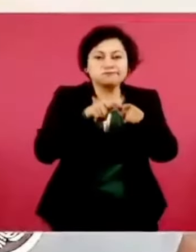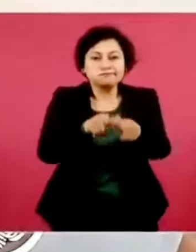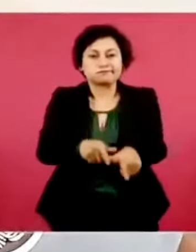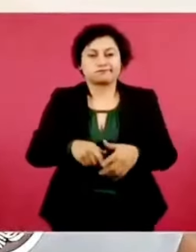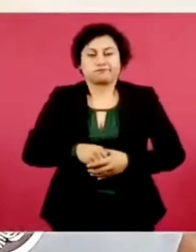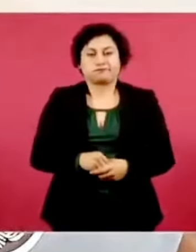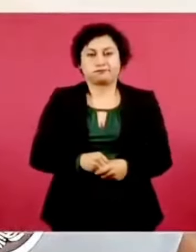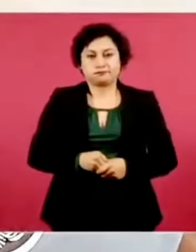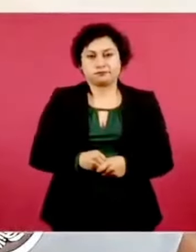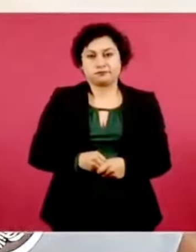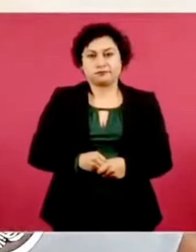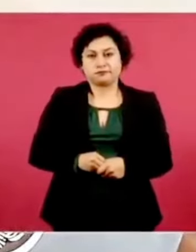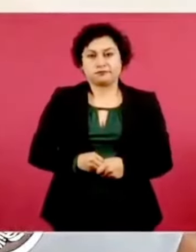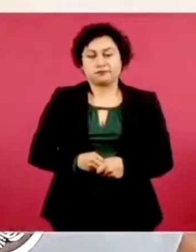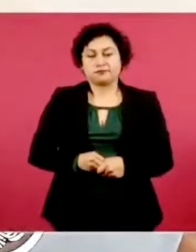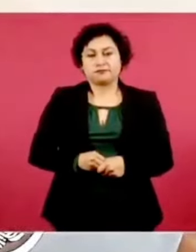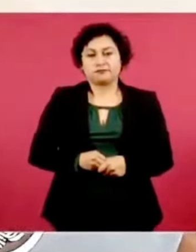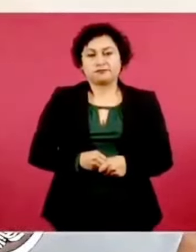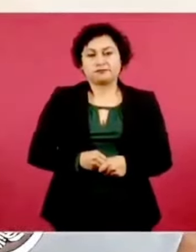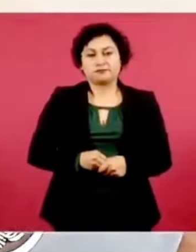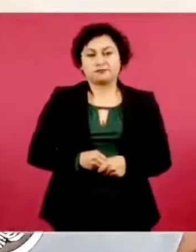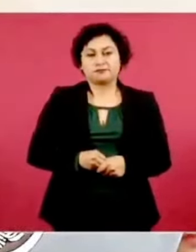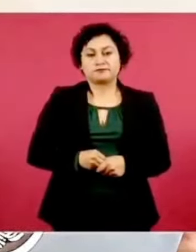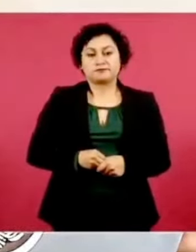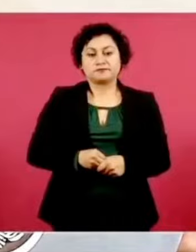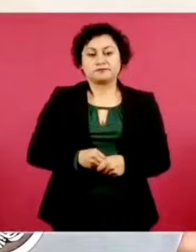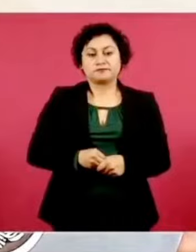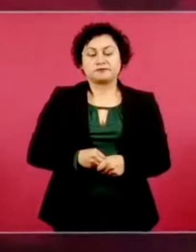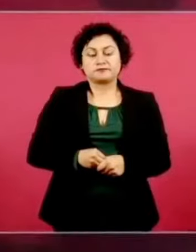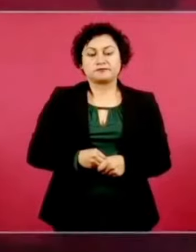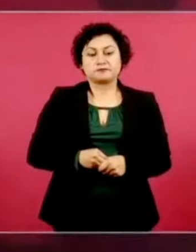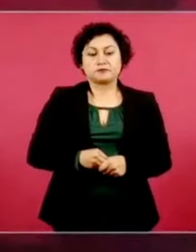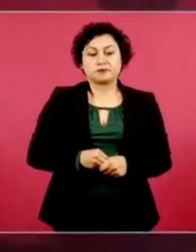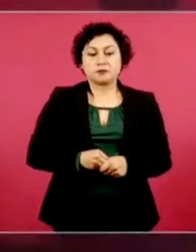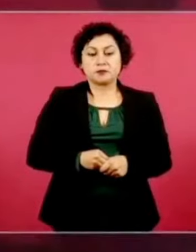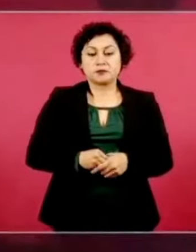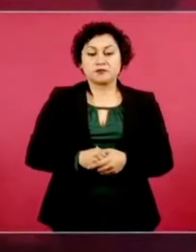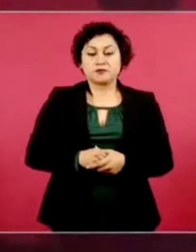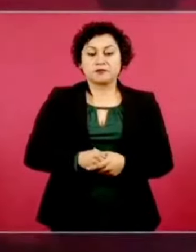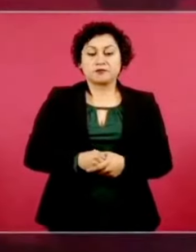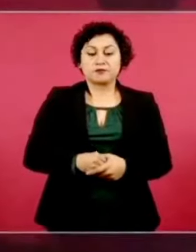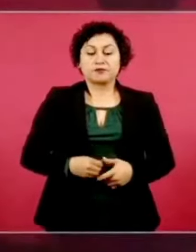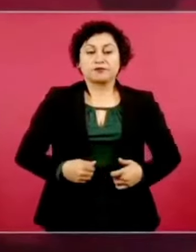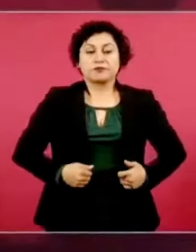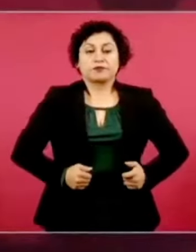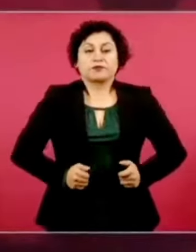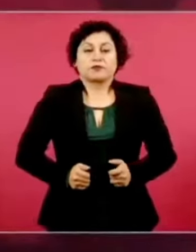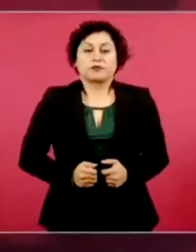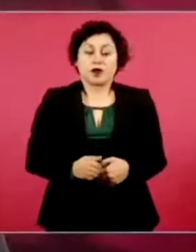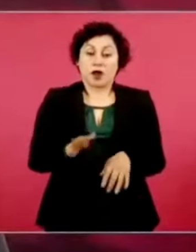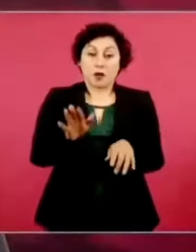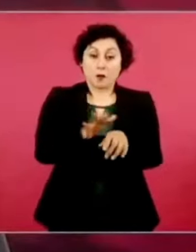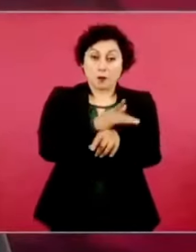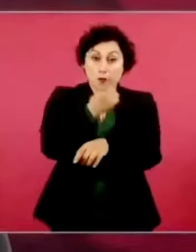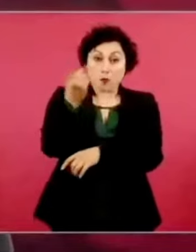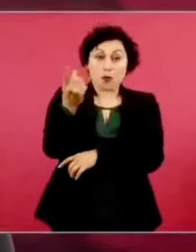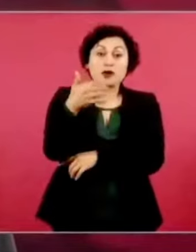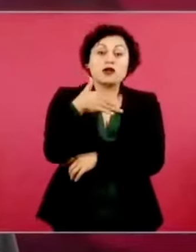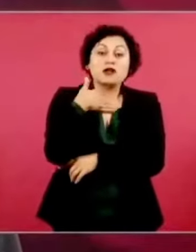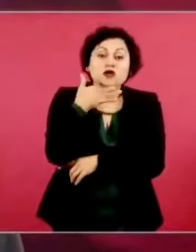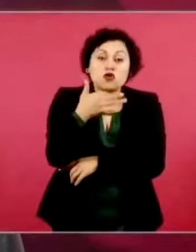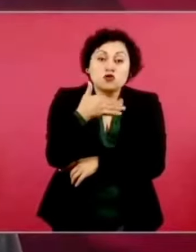Porque eso no era una pandemia, era una peste.